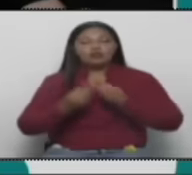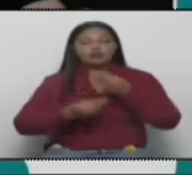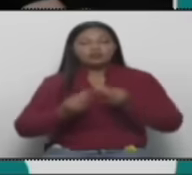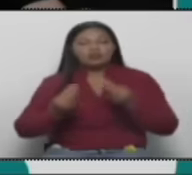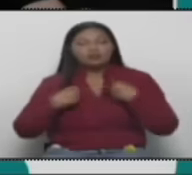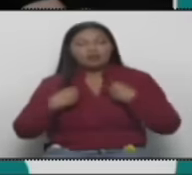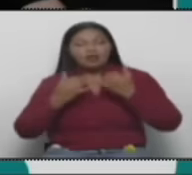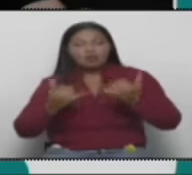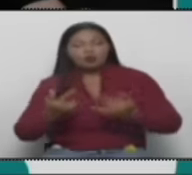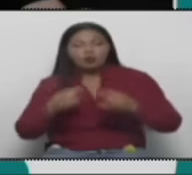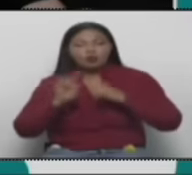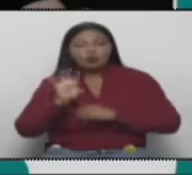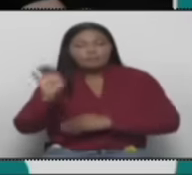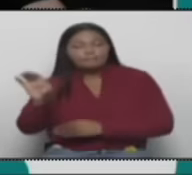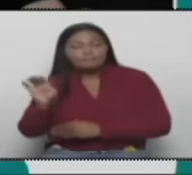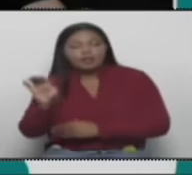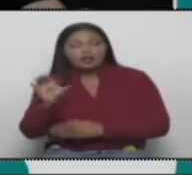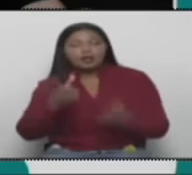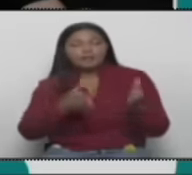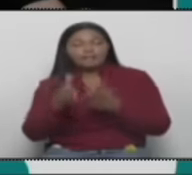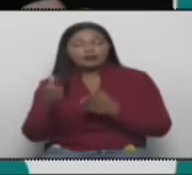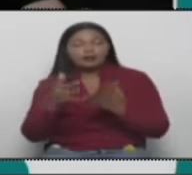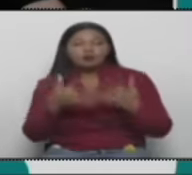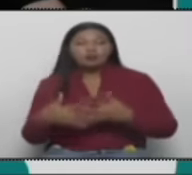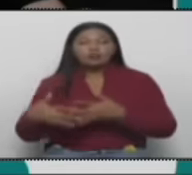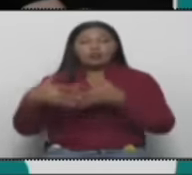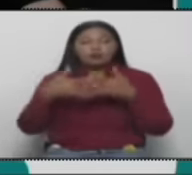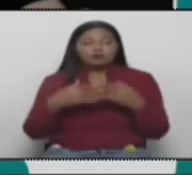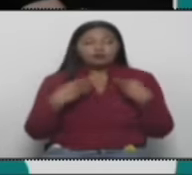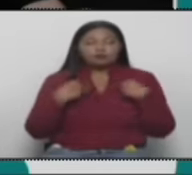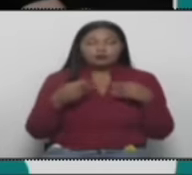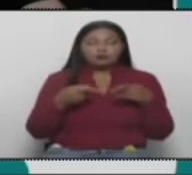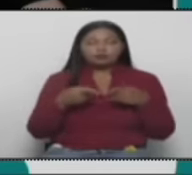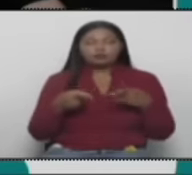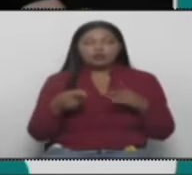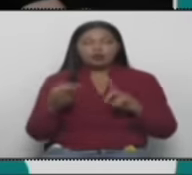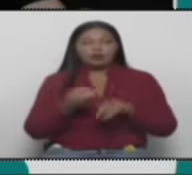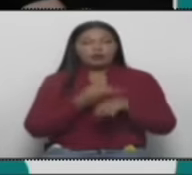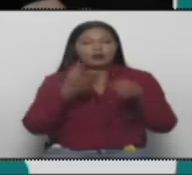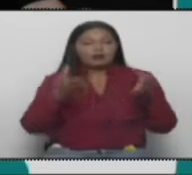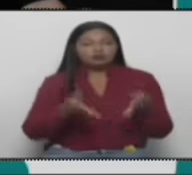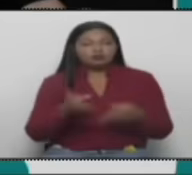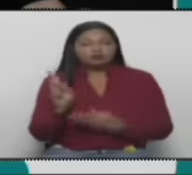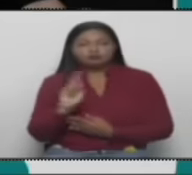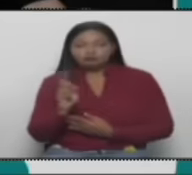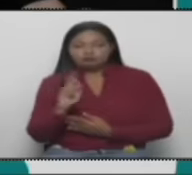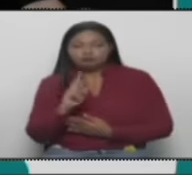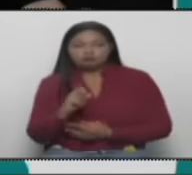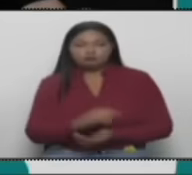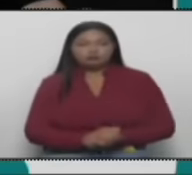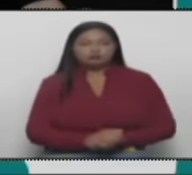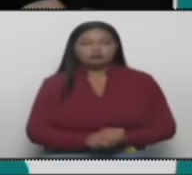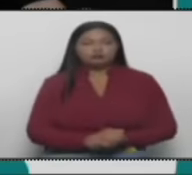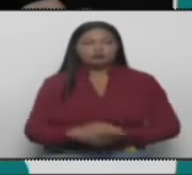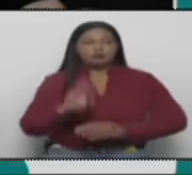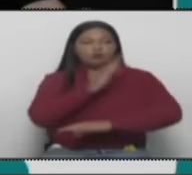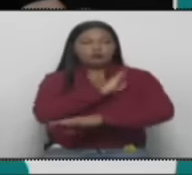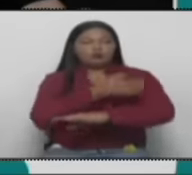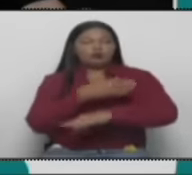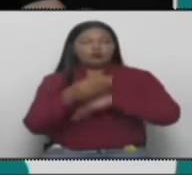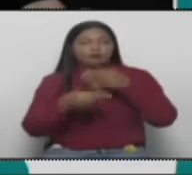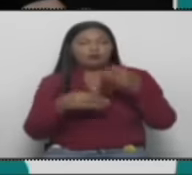en otros países, incluso en los Estados Unidos, no es una gobernación, no es un poder como lo es el